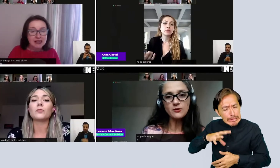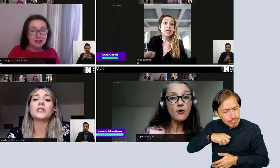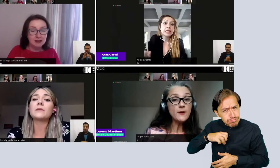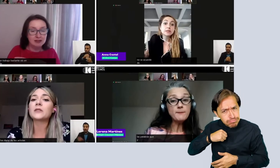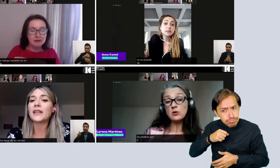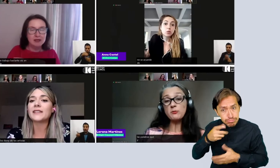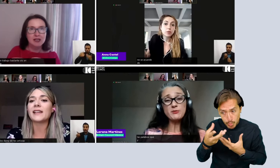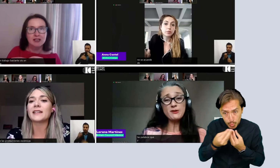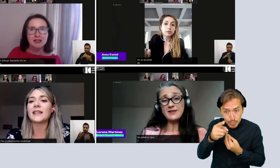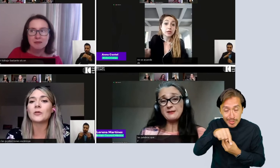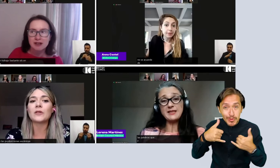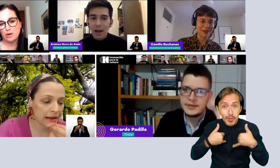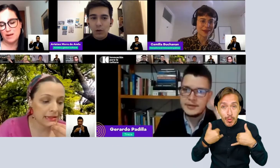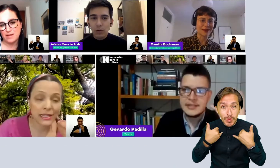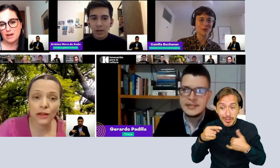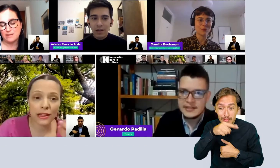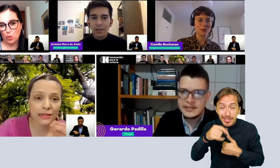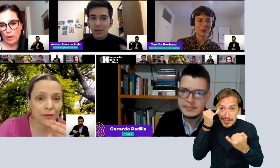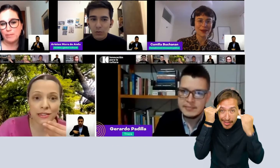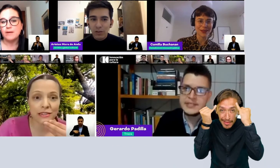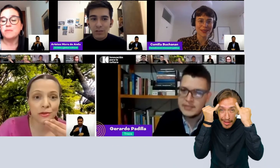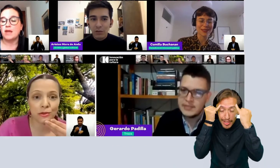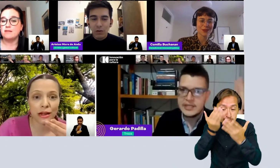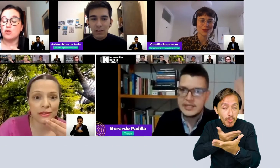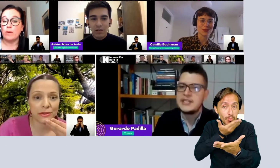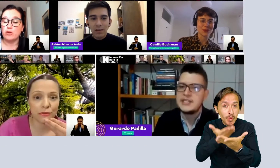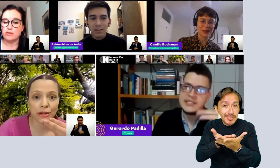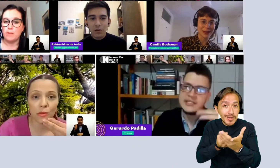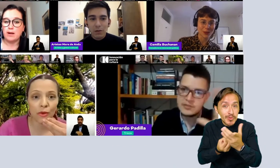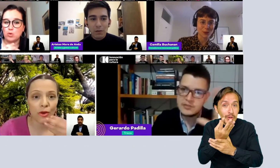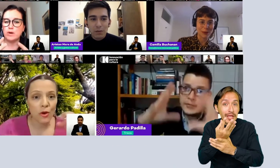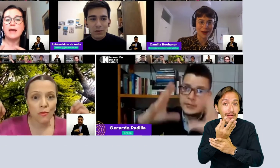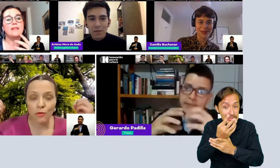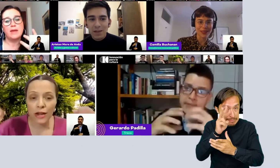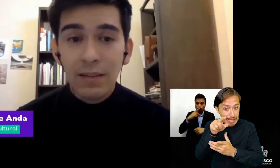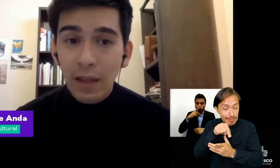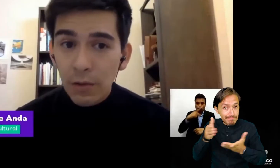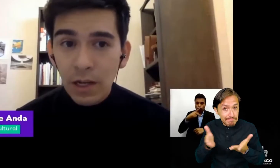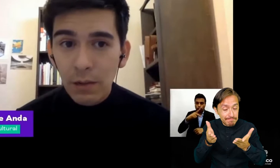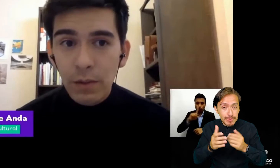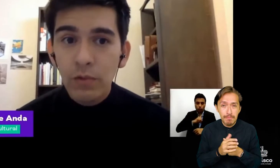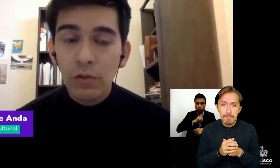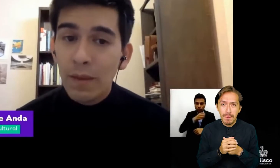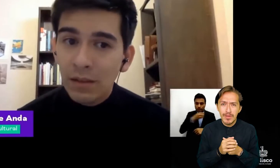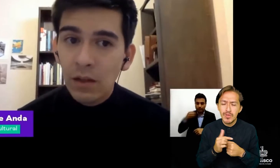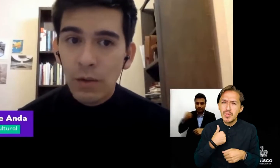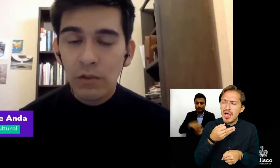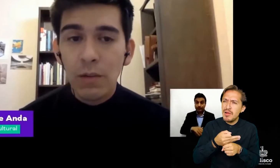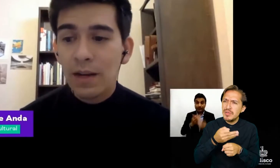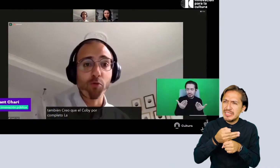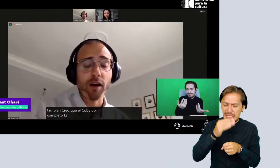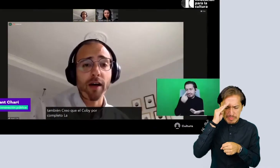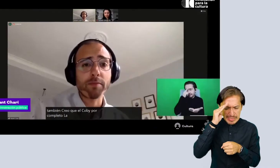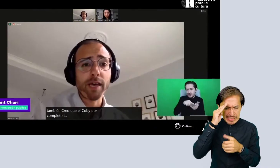y con ideas y propuestas nuevas y alentadoras. En el estado en el que vivimos yo más que